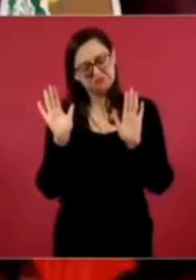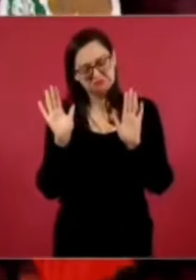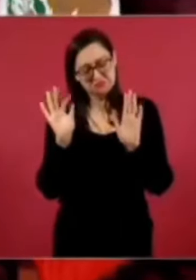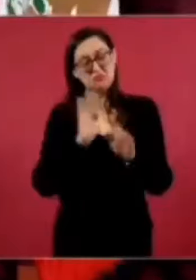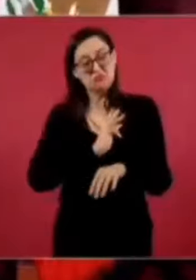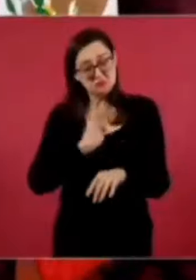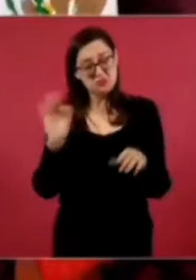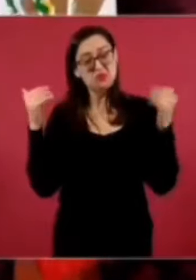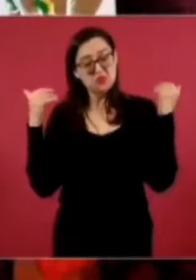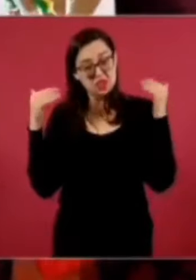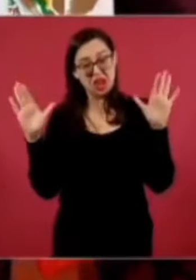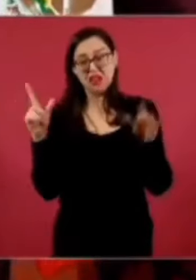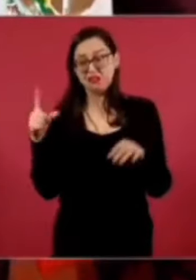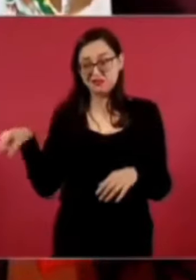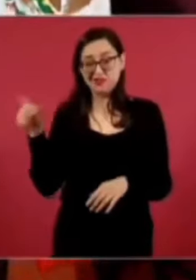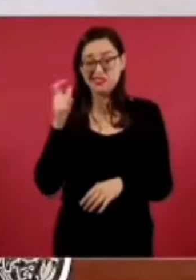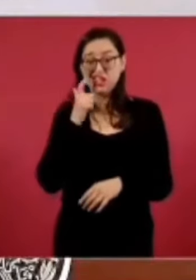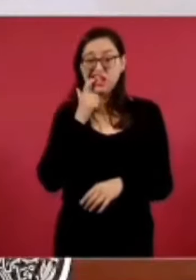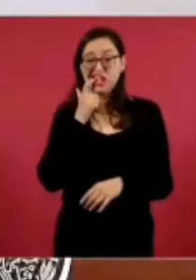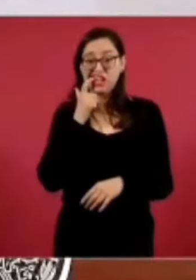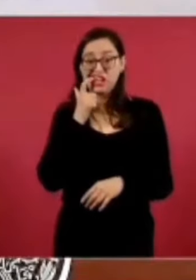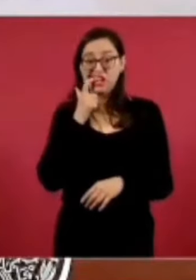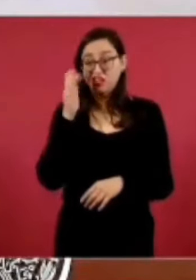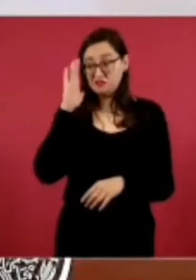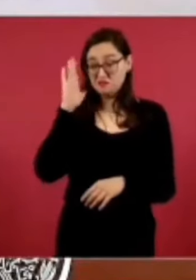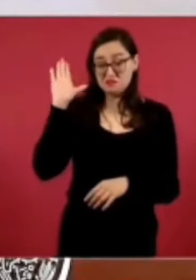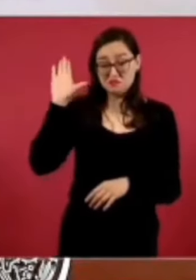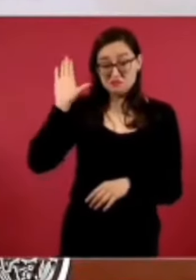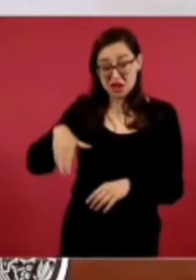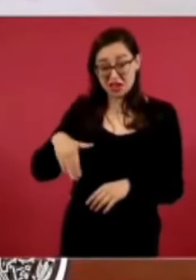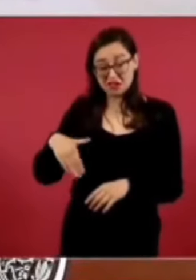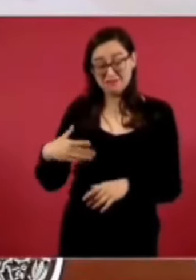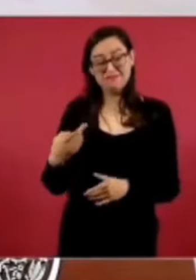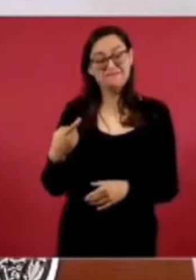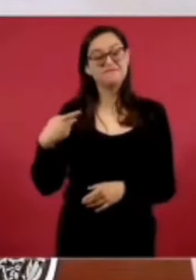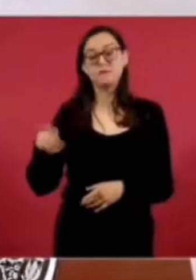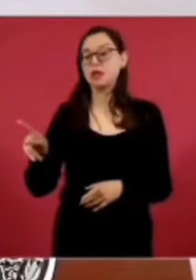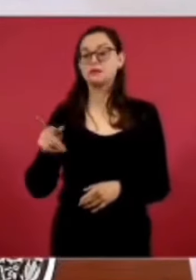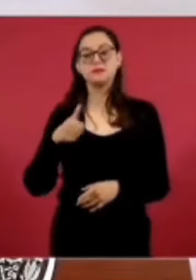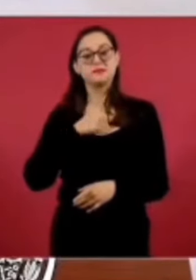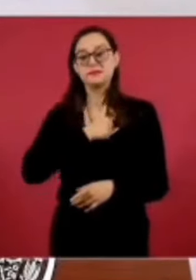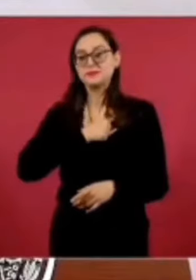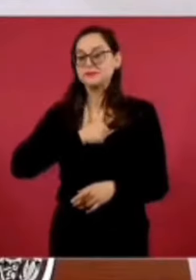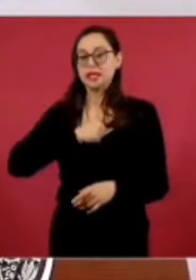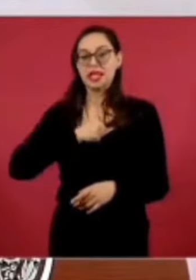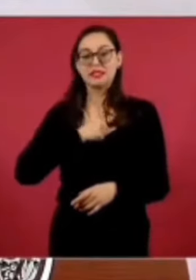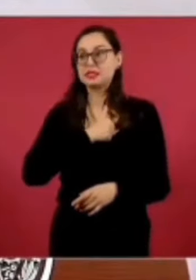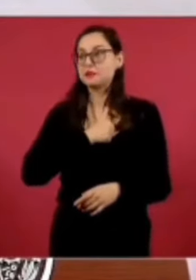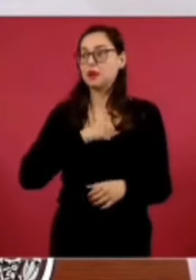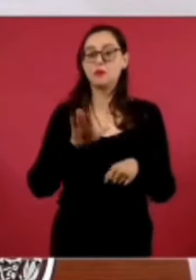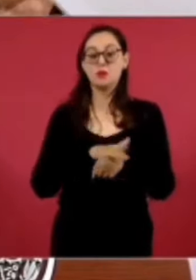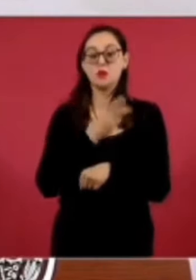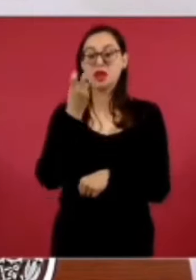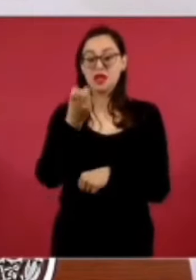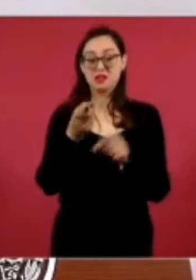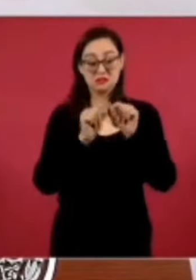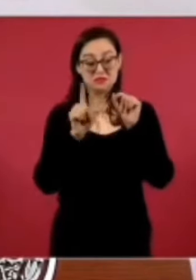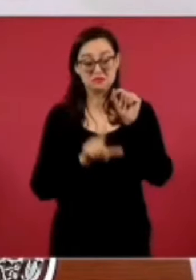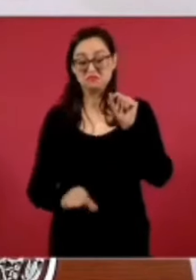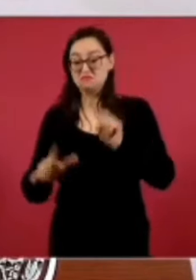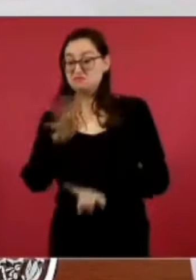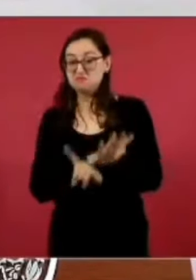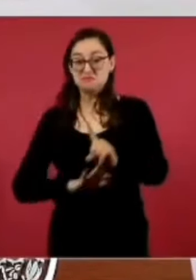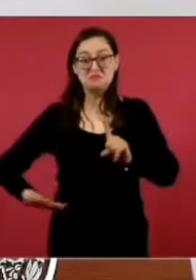muy lamentable, va a seguirse dañando a la sociedad. Pero nosotros,